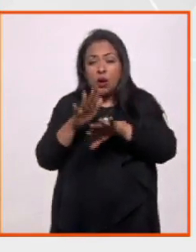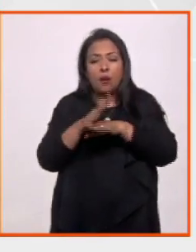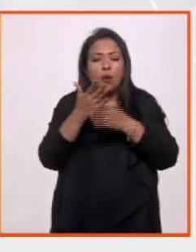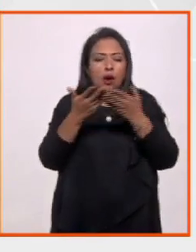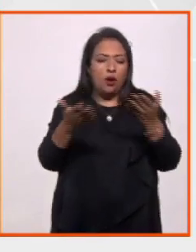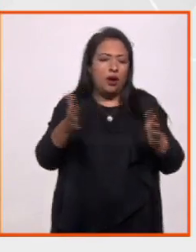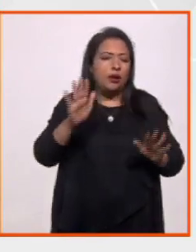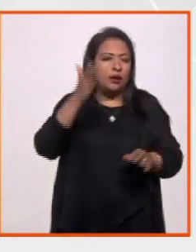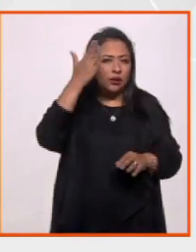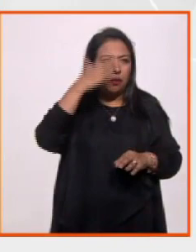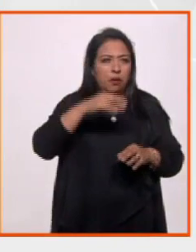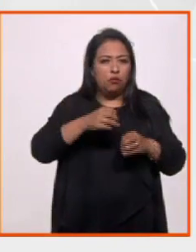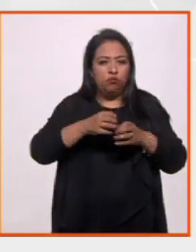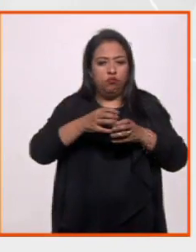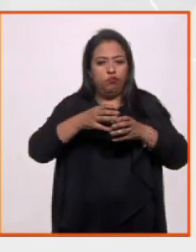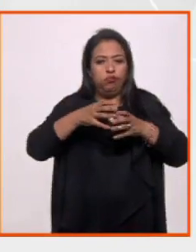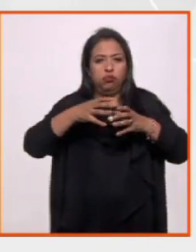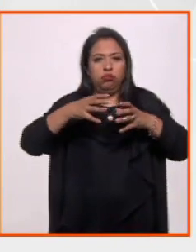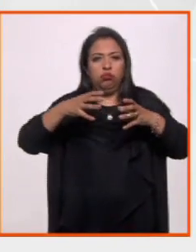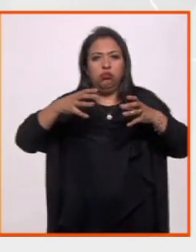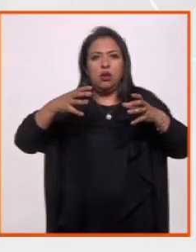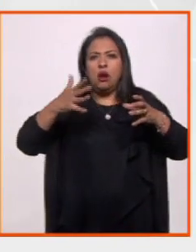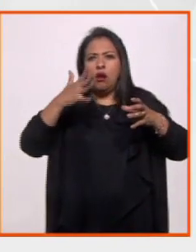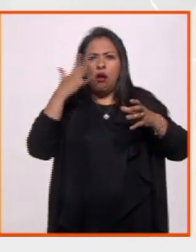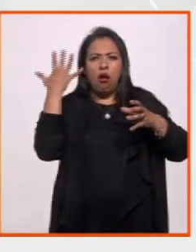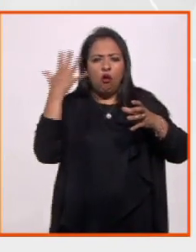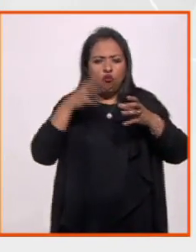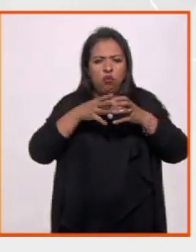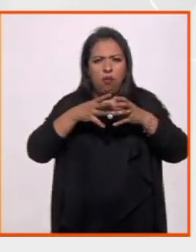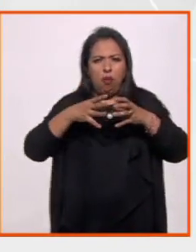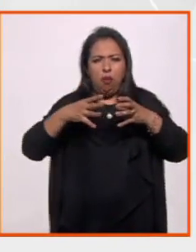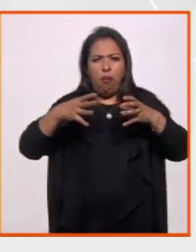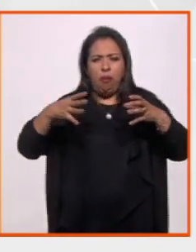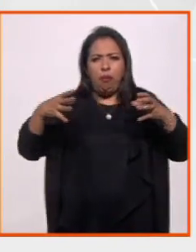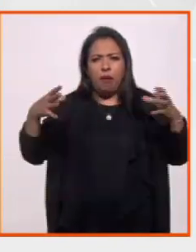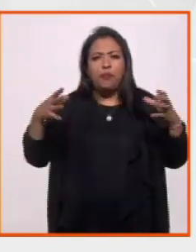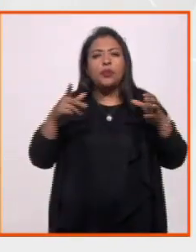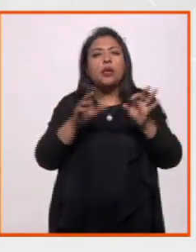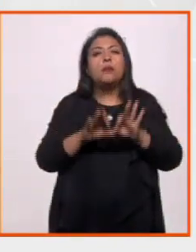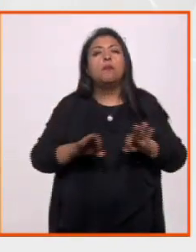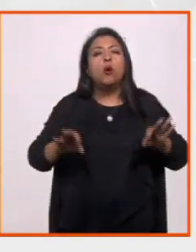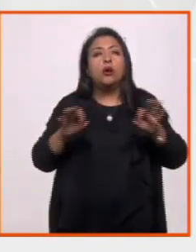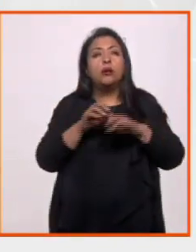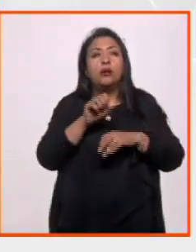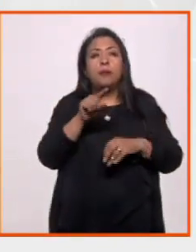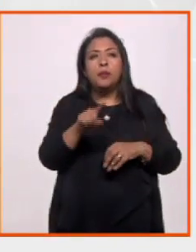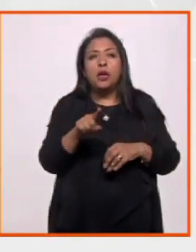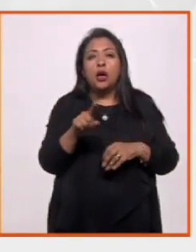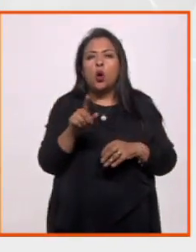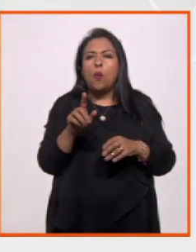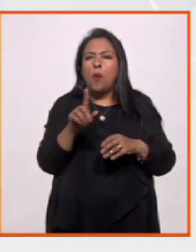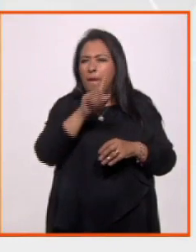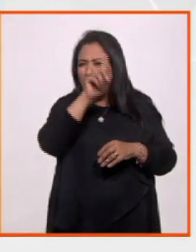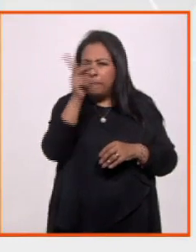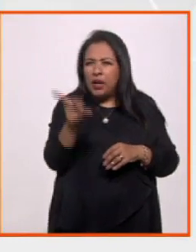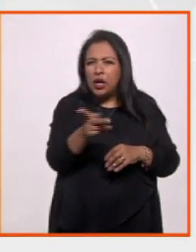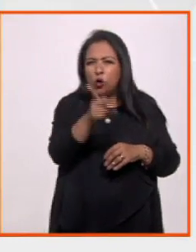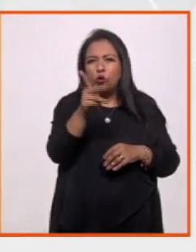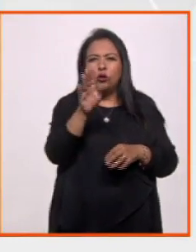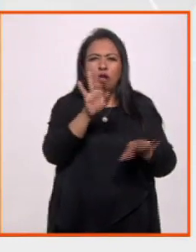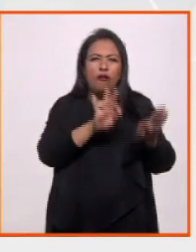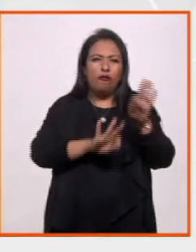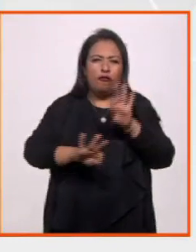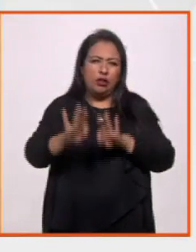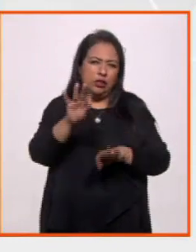sabemos que se expande de manera acelerada, y además es importante, Laura, una de las incógnitas de la